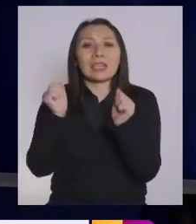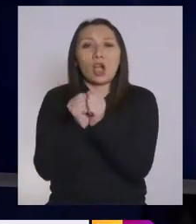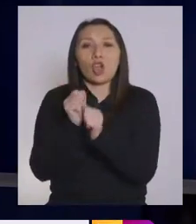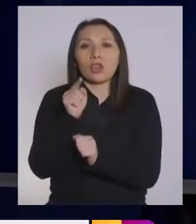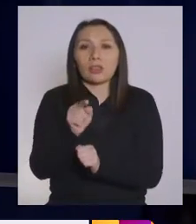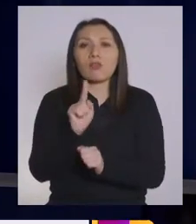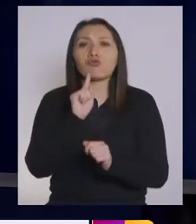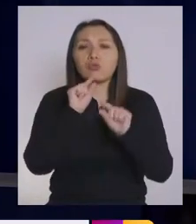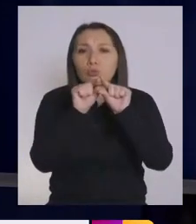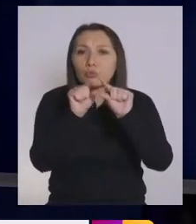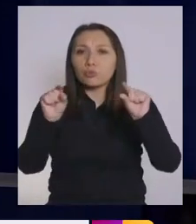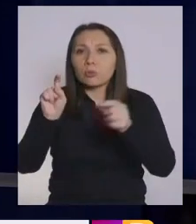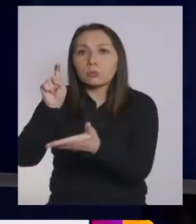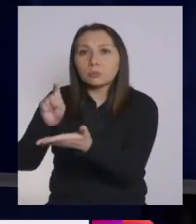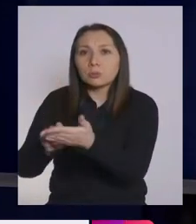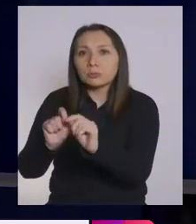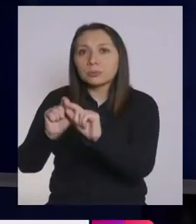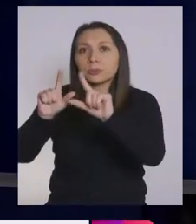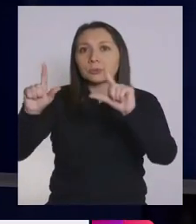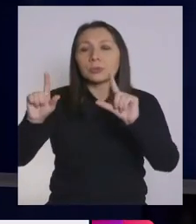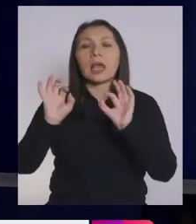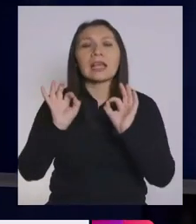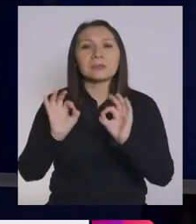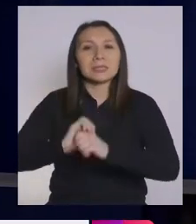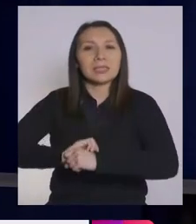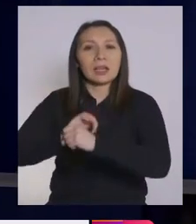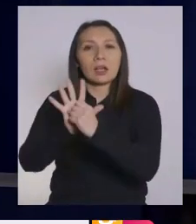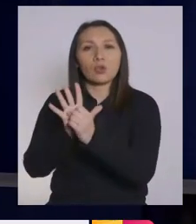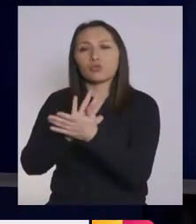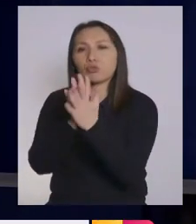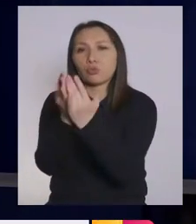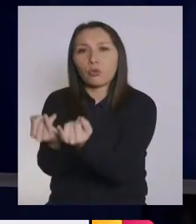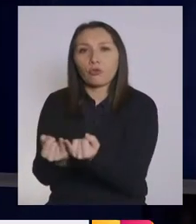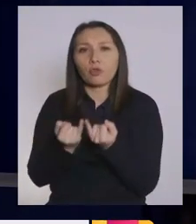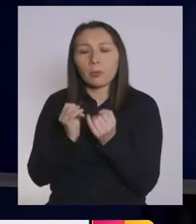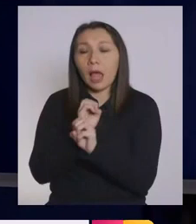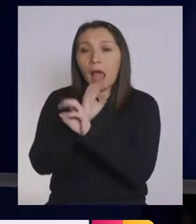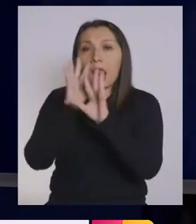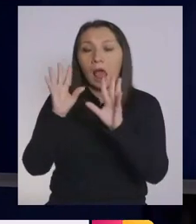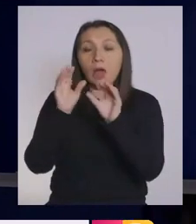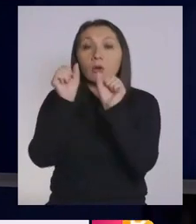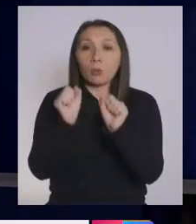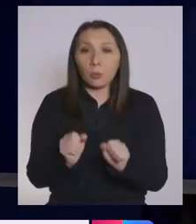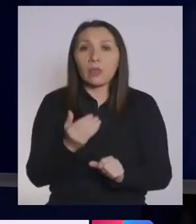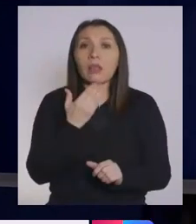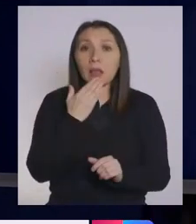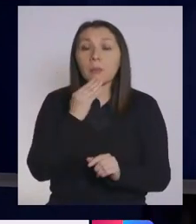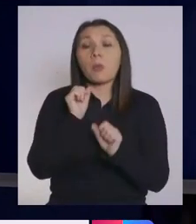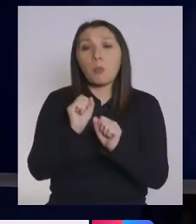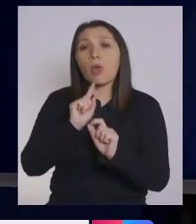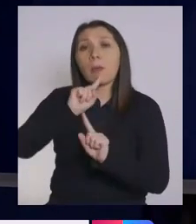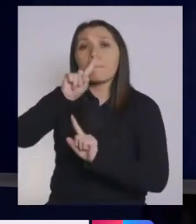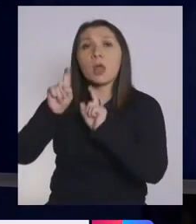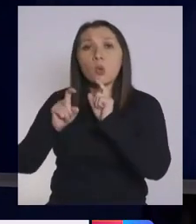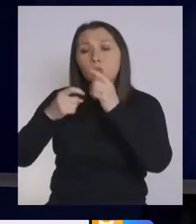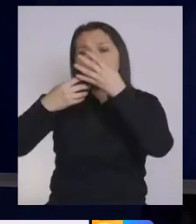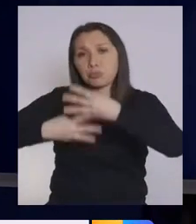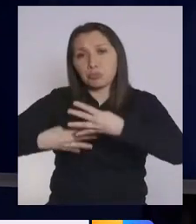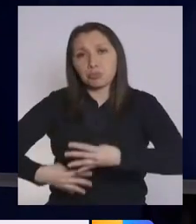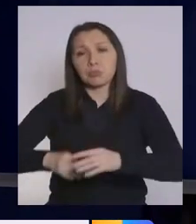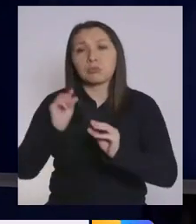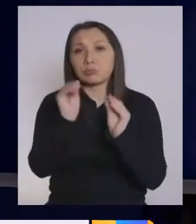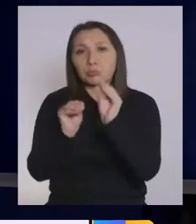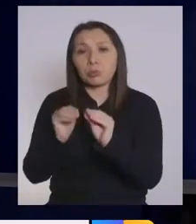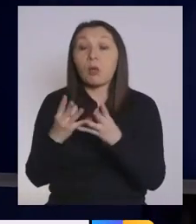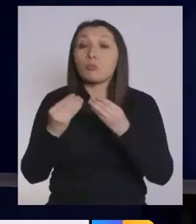especial de El COVID, para que tengan toda la información correspondiente y nos puedan también hacer las preguntas, porque tenemos